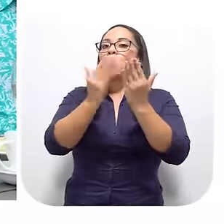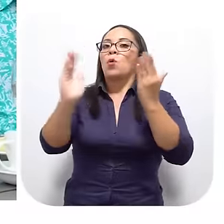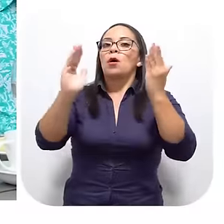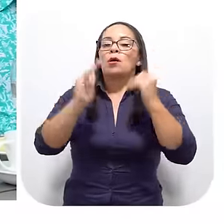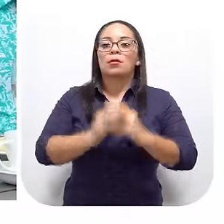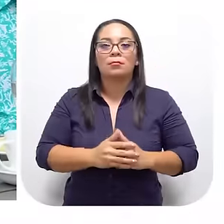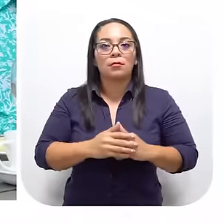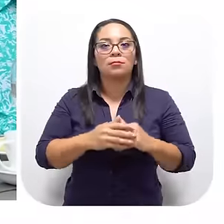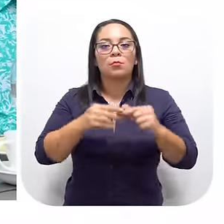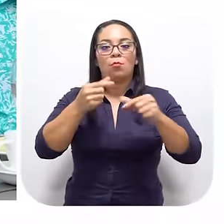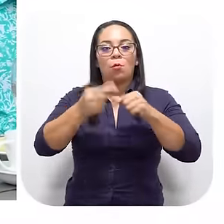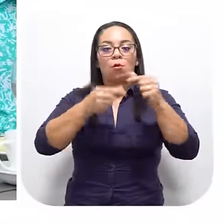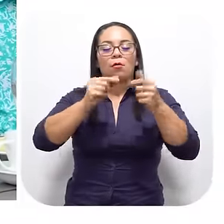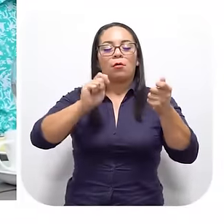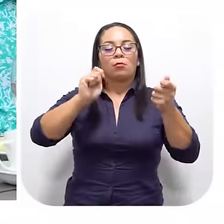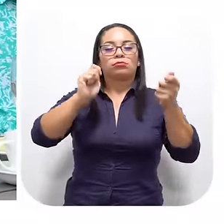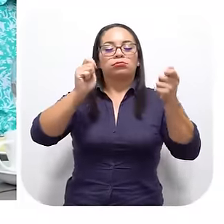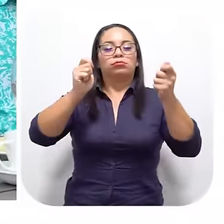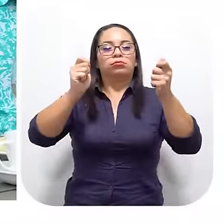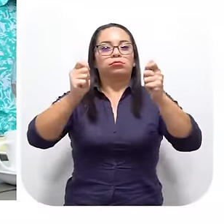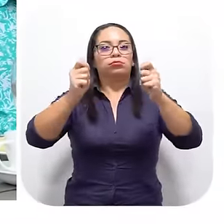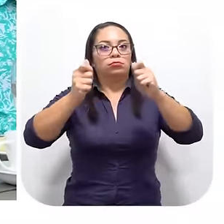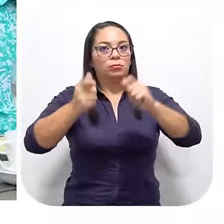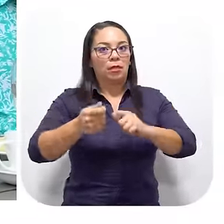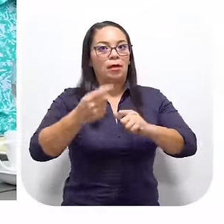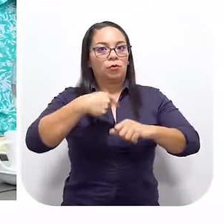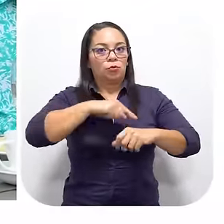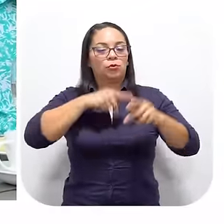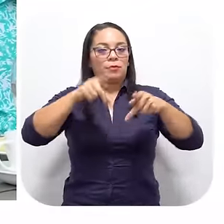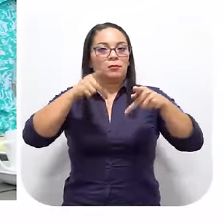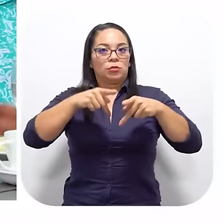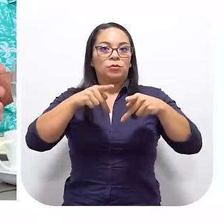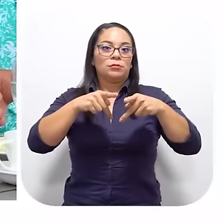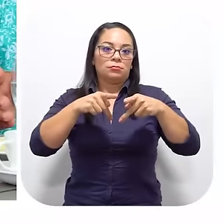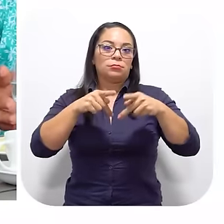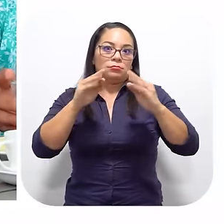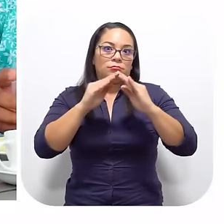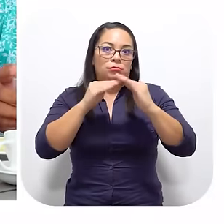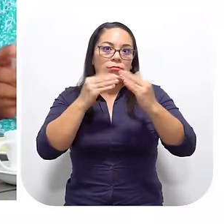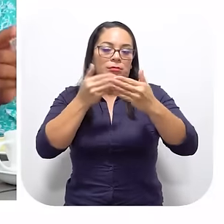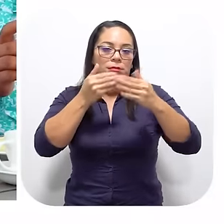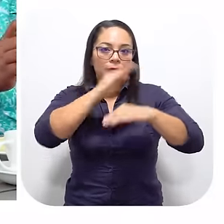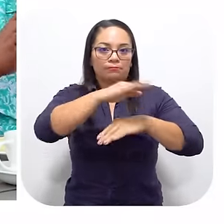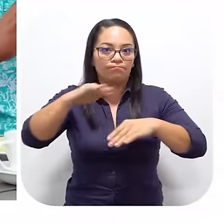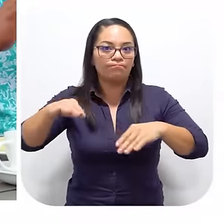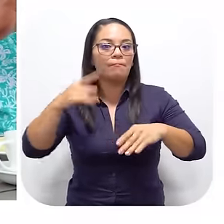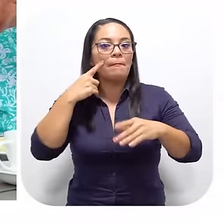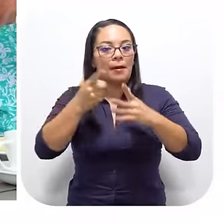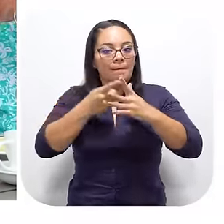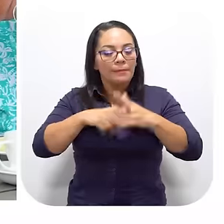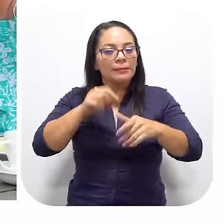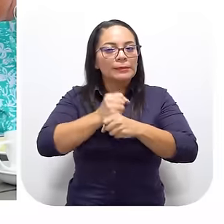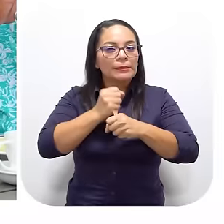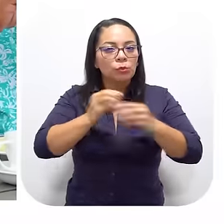abierto puertas Nos ha ido cambiando el chip A las personas de la costa Para emprender En la